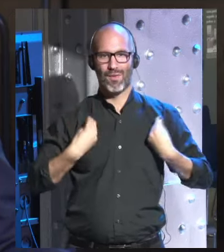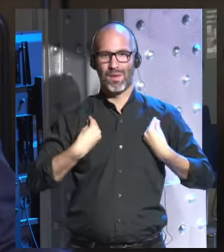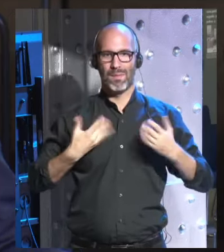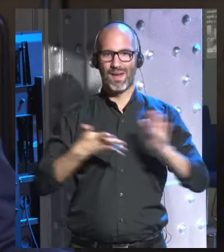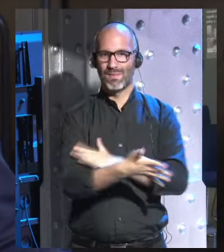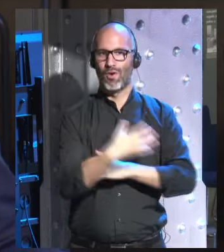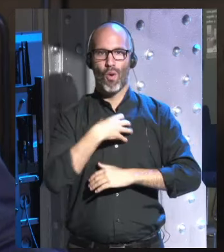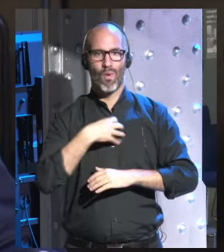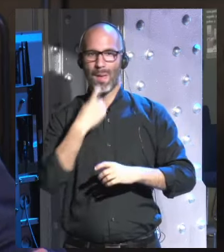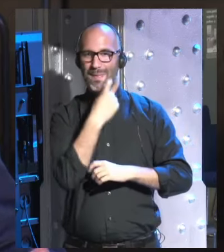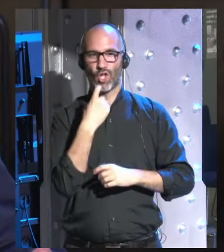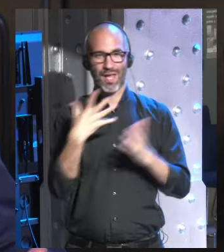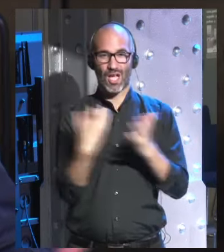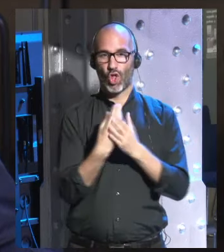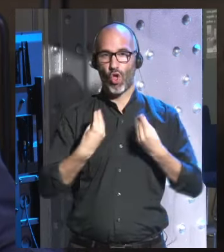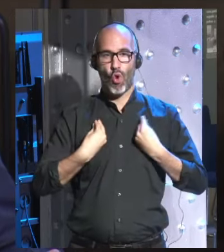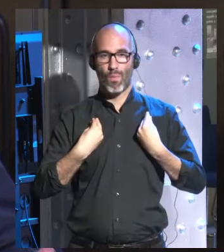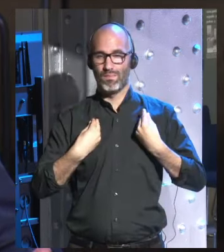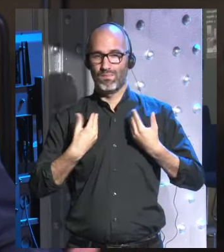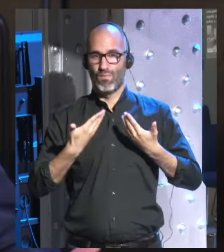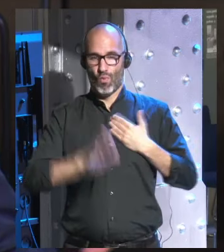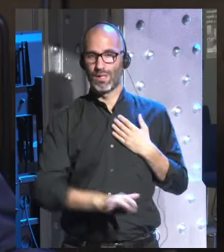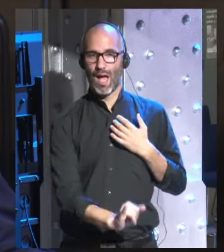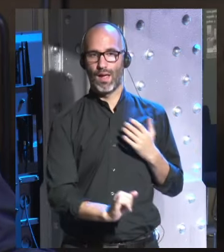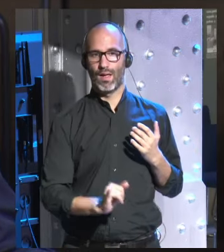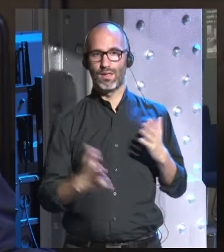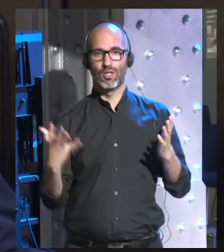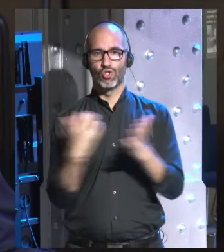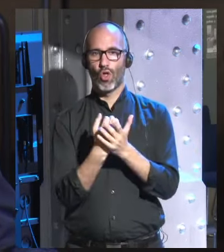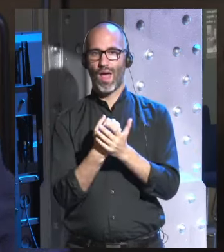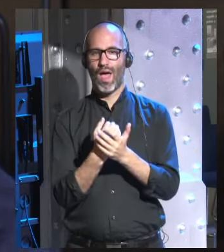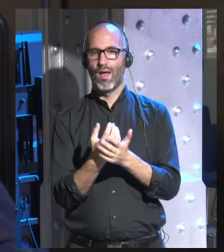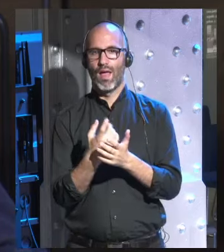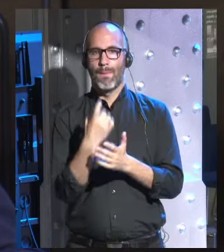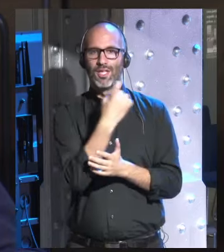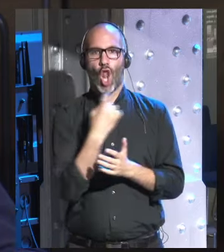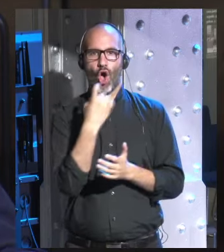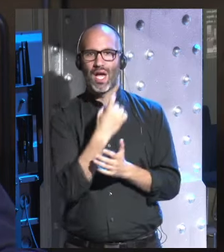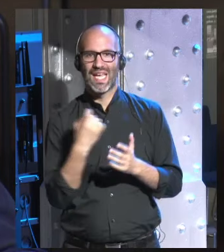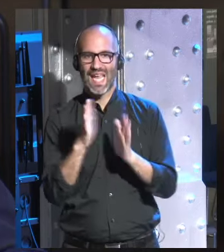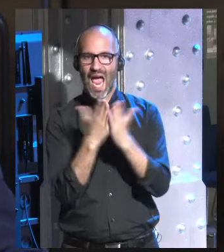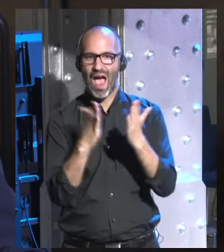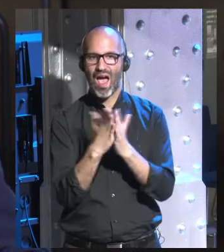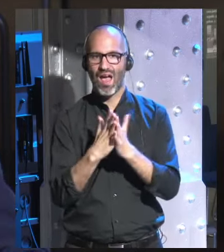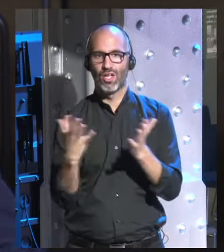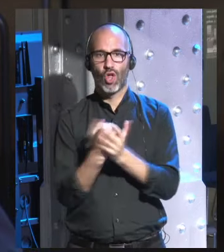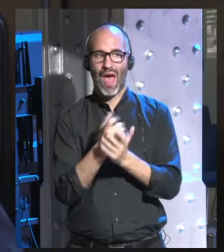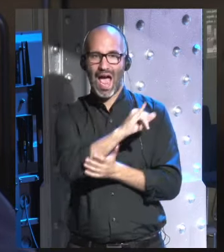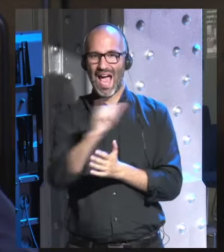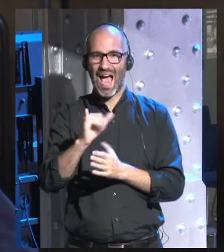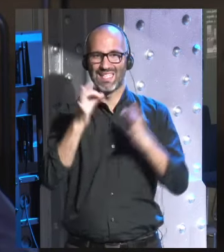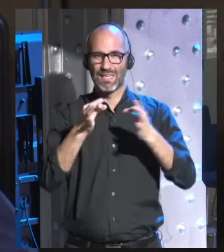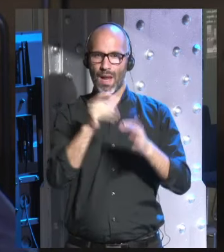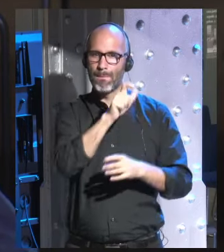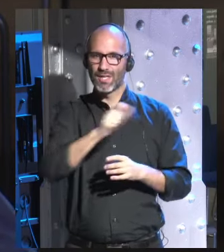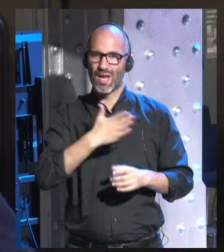en ninguna mitología en de hecho en todas hay siempre historias de personas que quieren vivir por siempre y